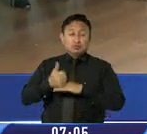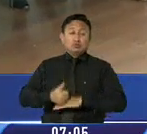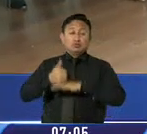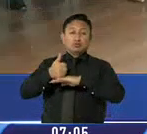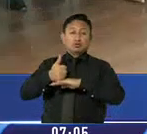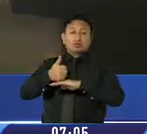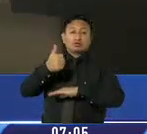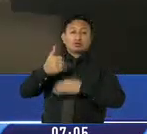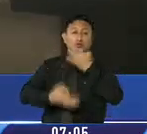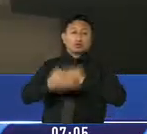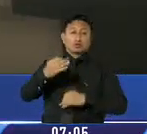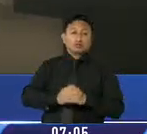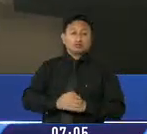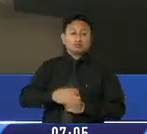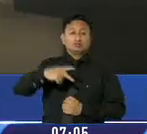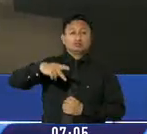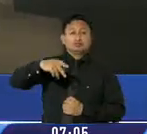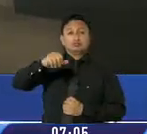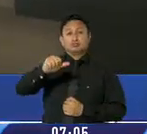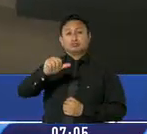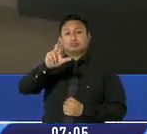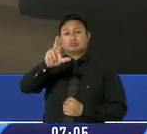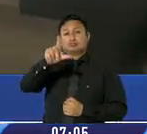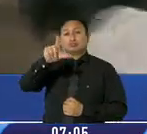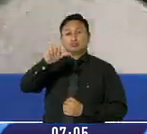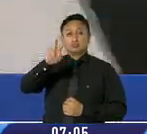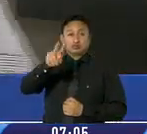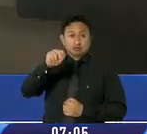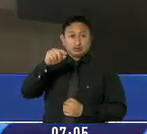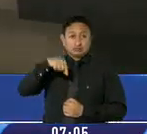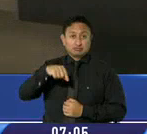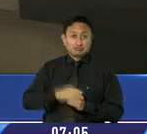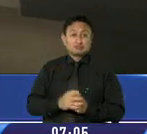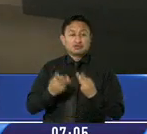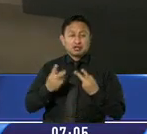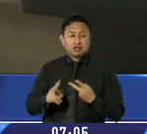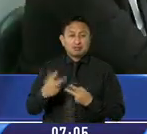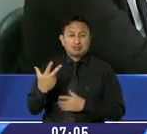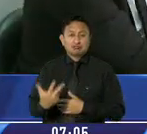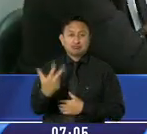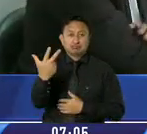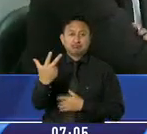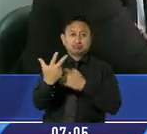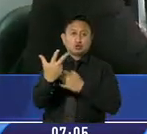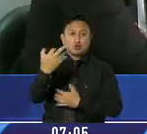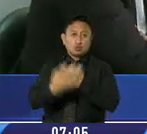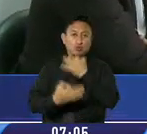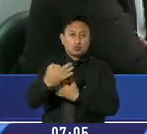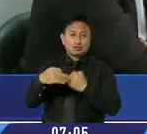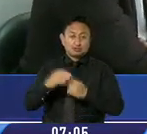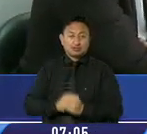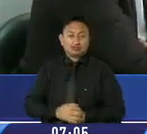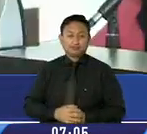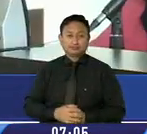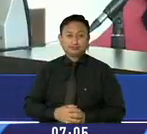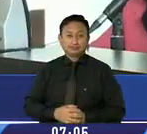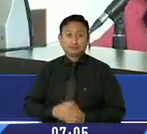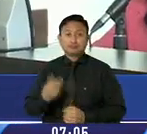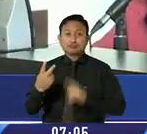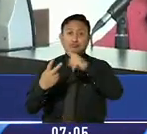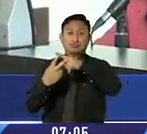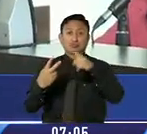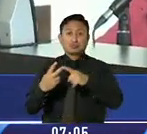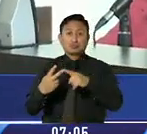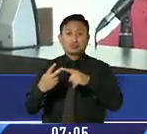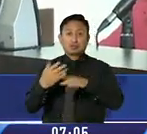provinciales, Paglova Guerra y Wilson Lema, quienes también forman parte del tribunal de juzgamiento junto a Favara. Eso se